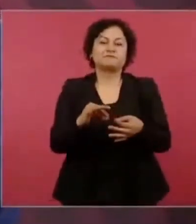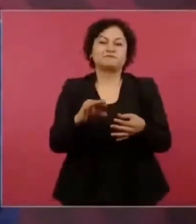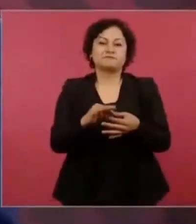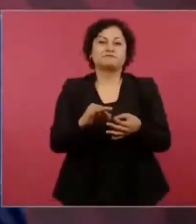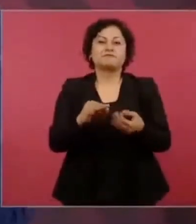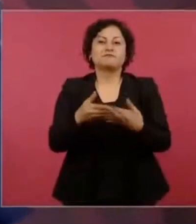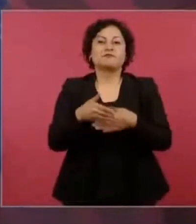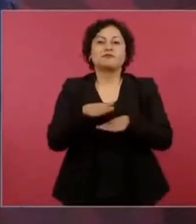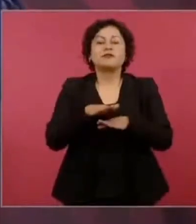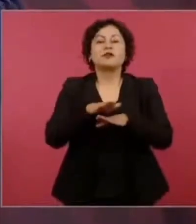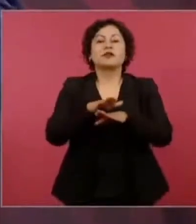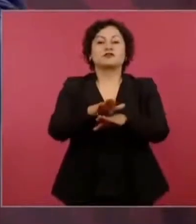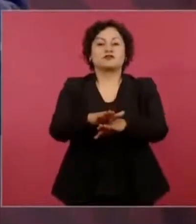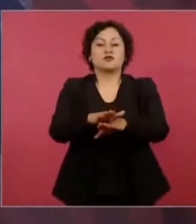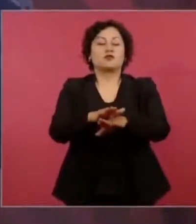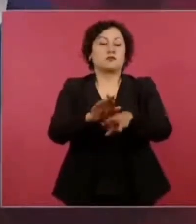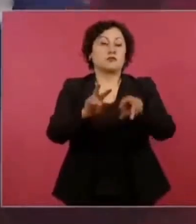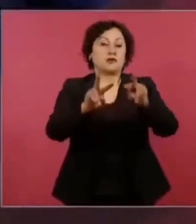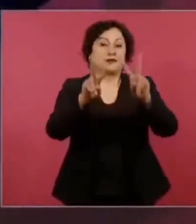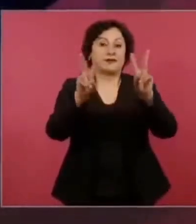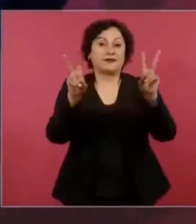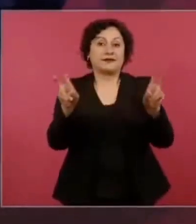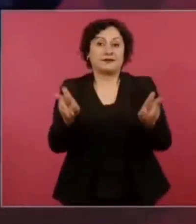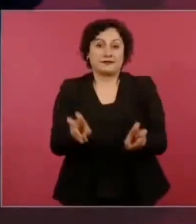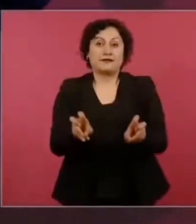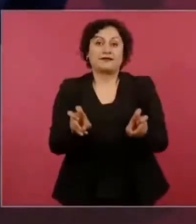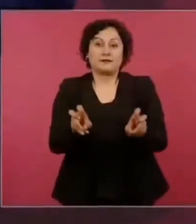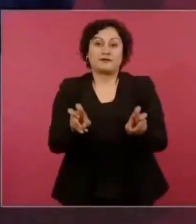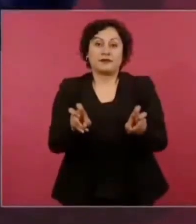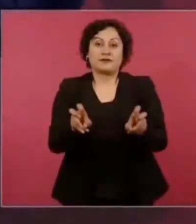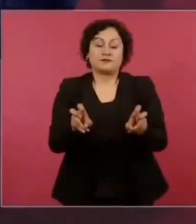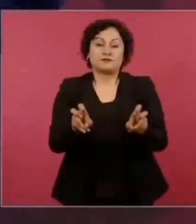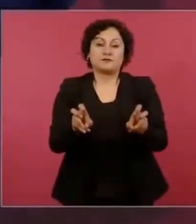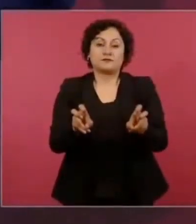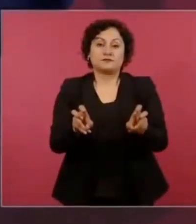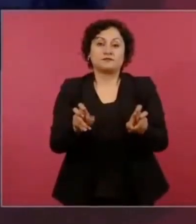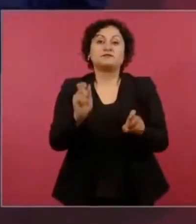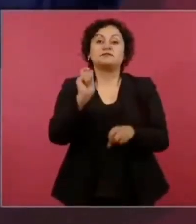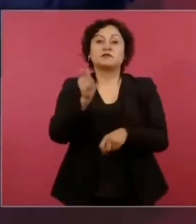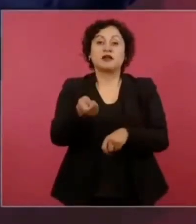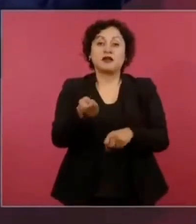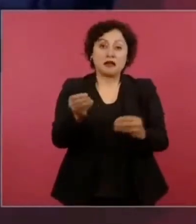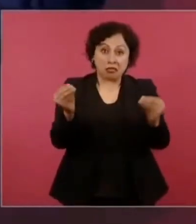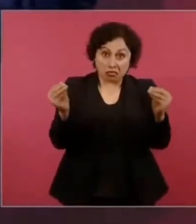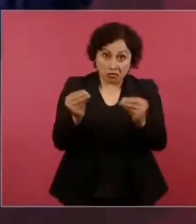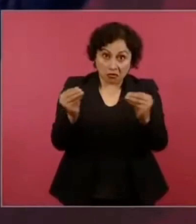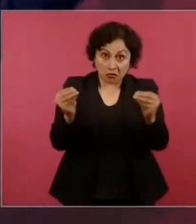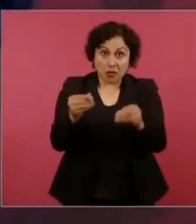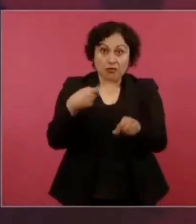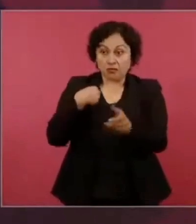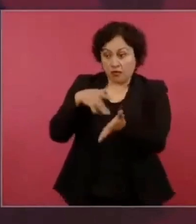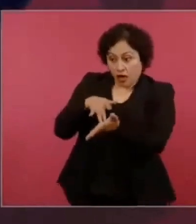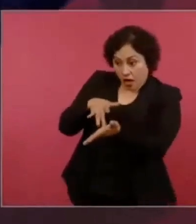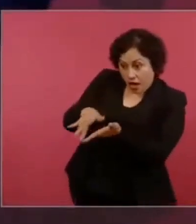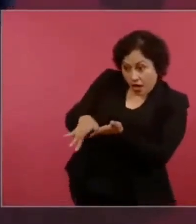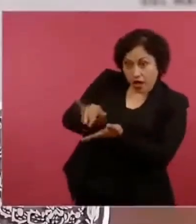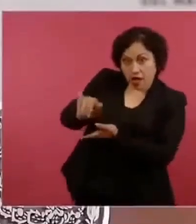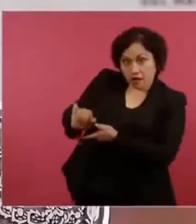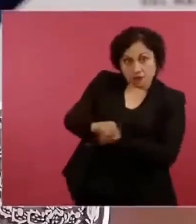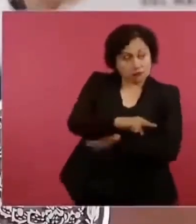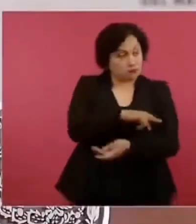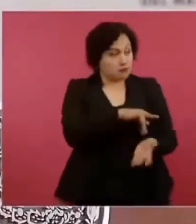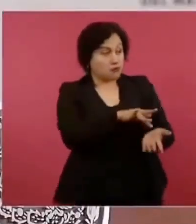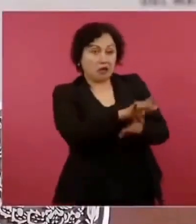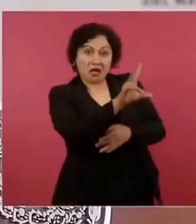debate, no a favor ni en contra de nadie, sino la